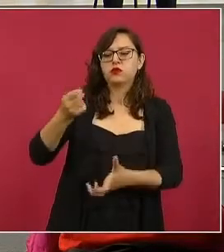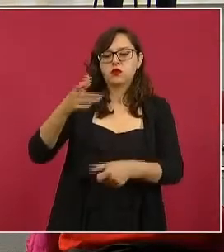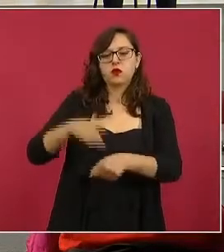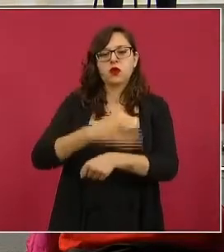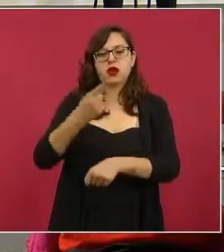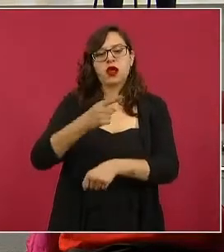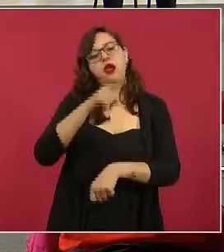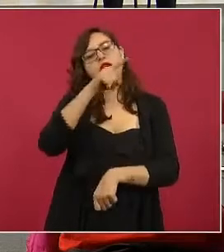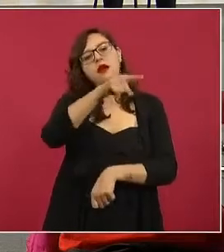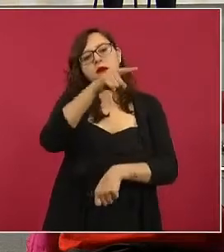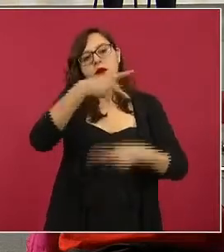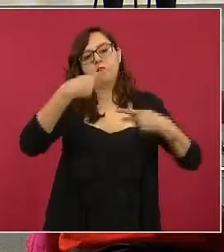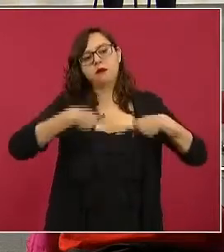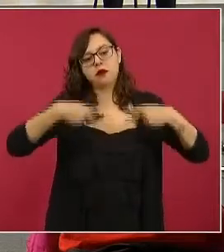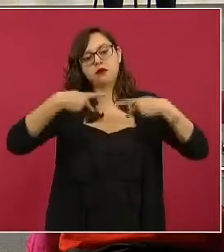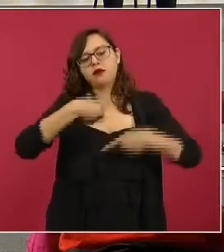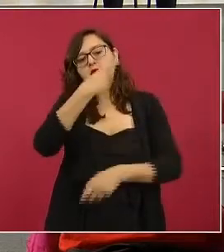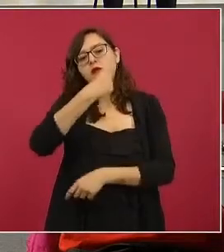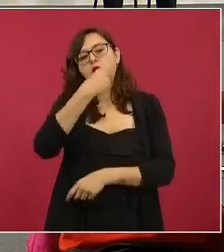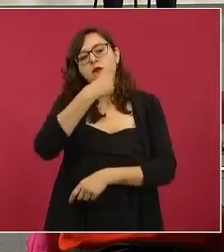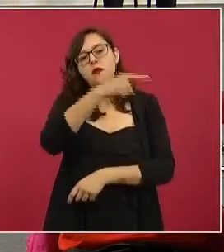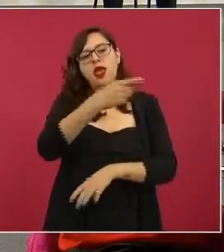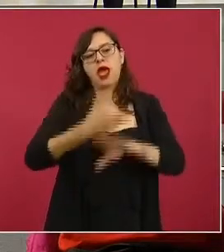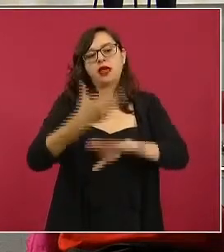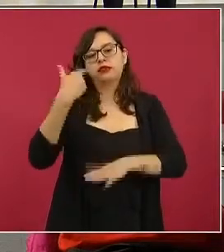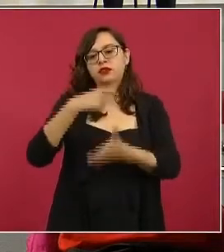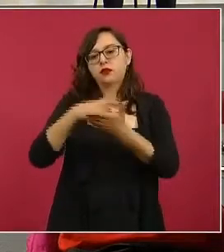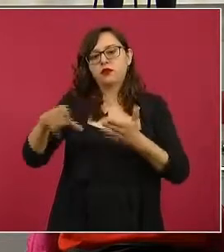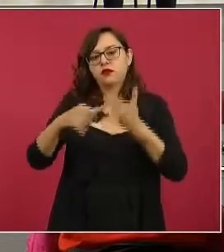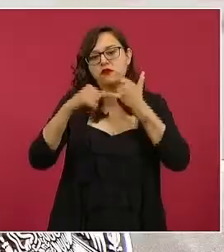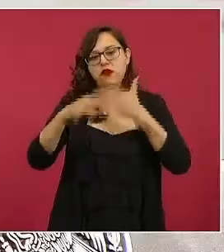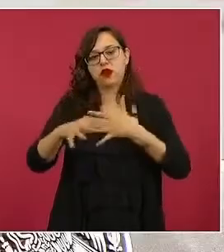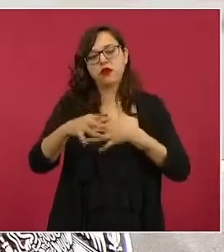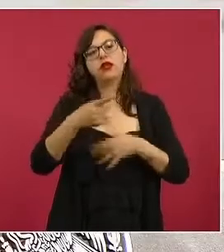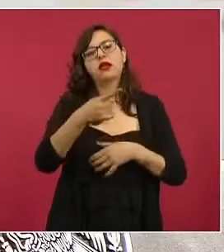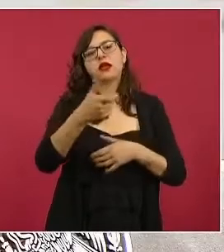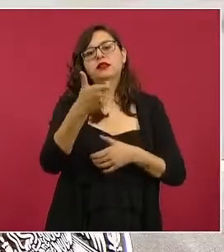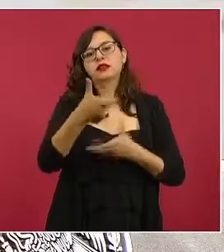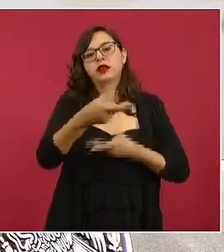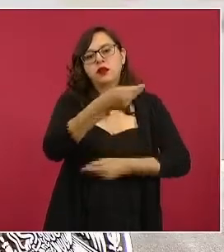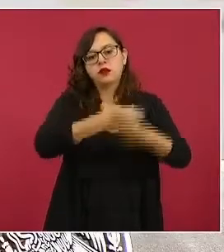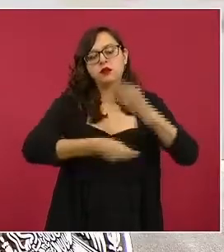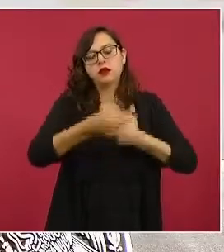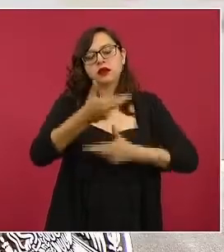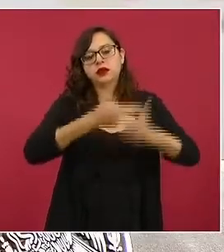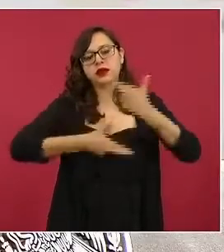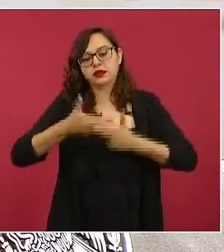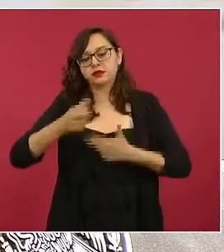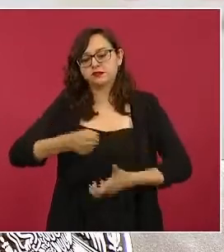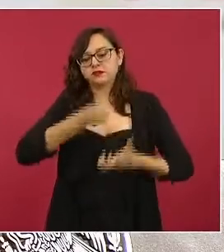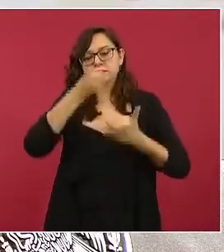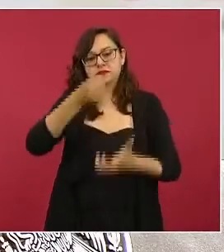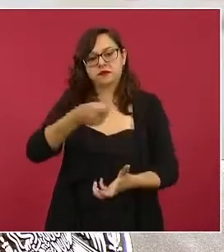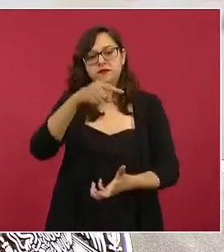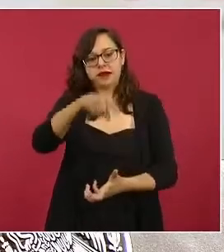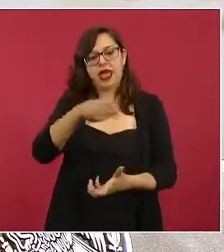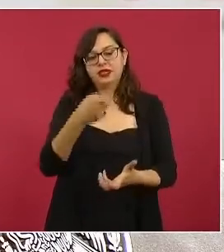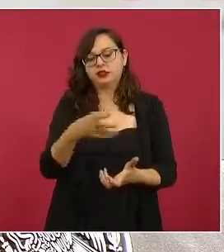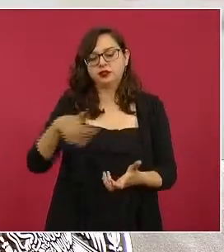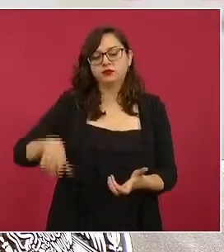adquirieron estas plantas de fertilizante, y 84 millones por parte del gobierno federal.